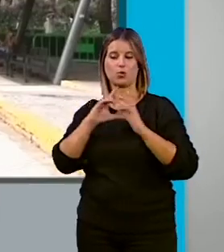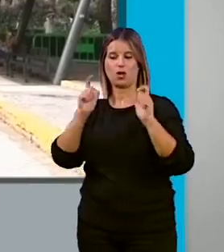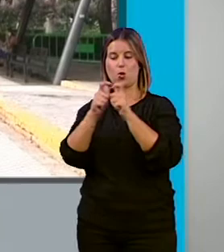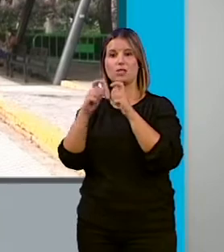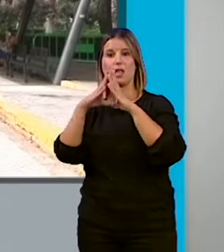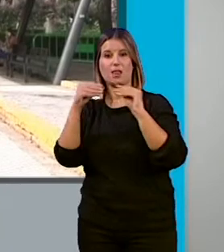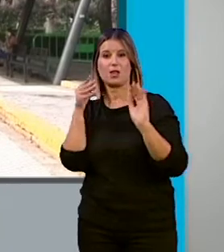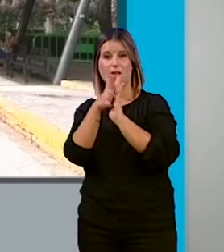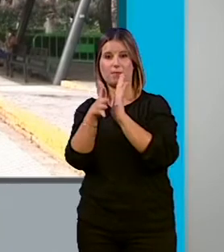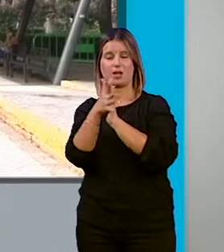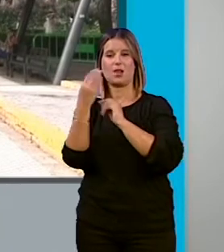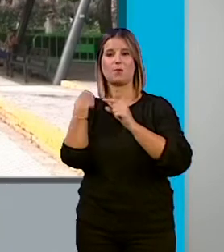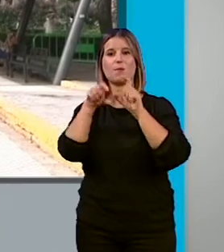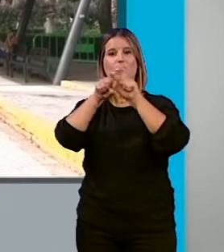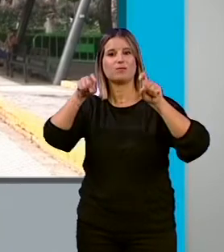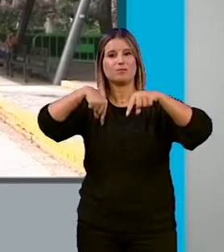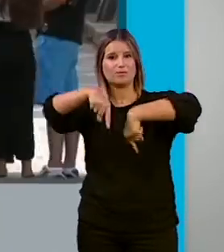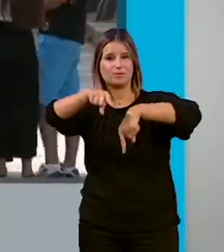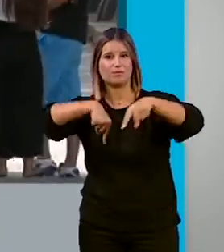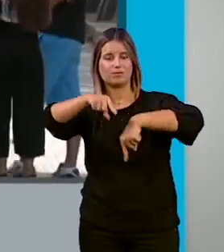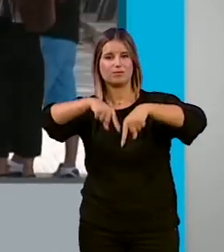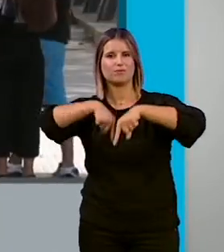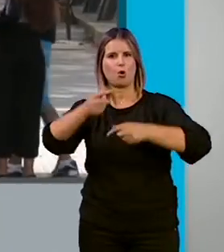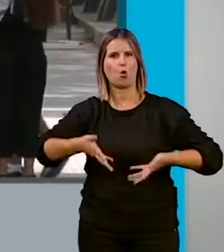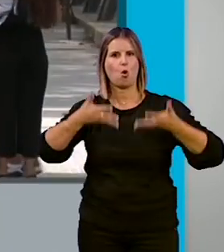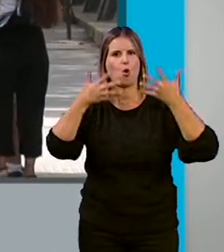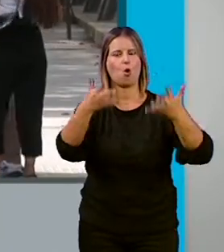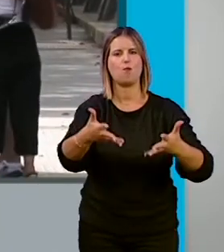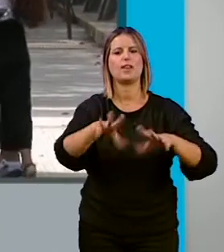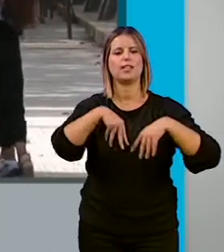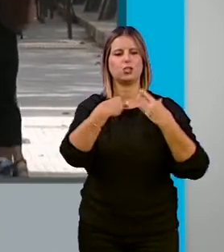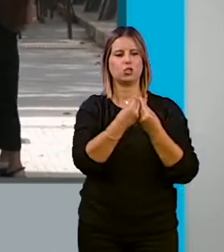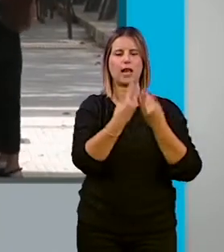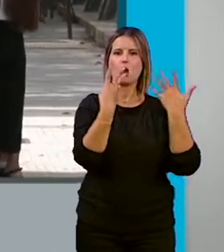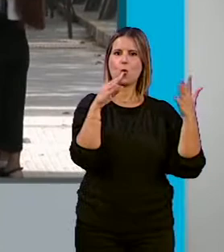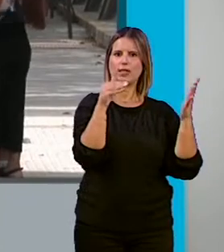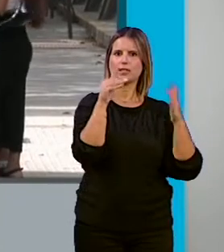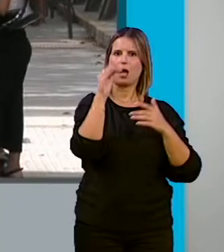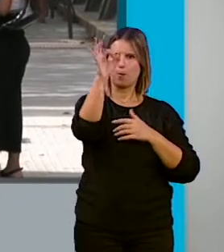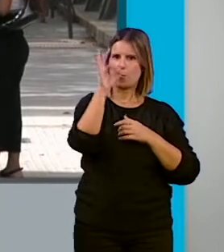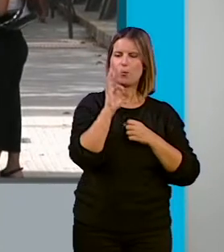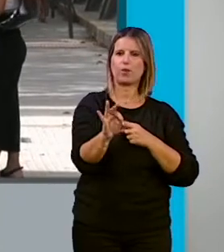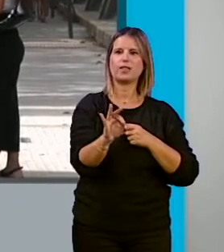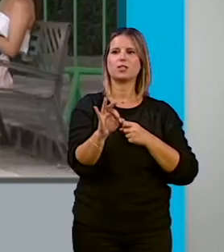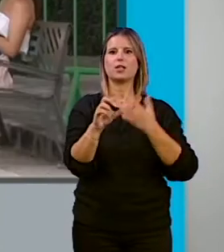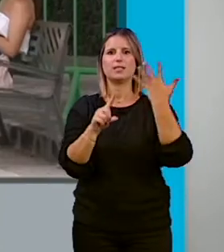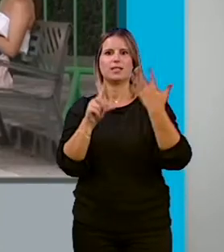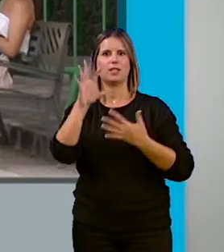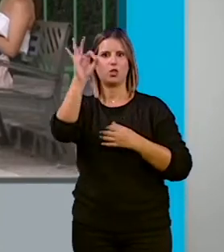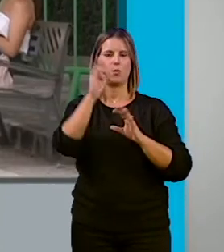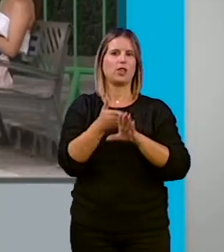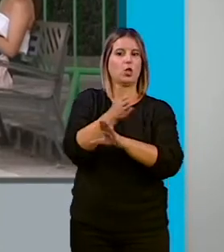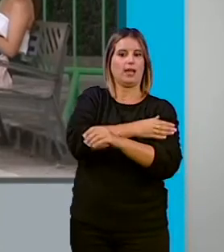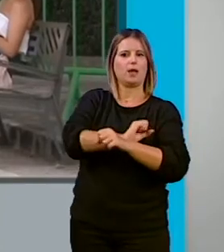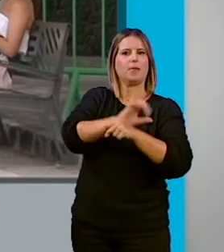Andalucía han expuesto que el consorcio metropolitano de transportes oferta ya el 90% del servicio pre-COVID y existe un 65% de la demanda de antes de la